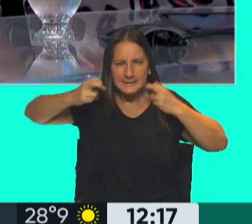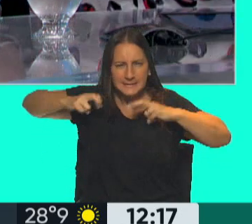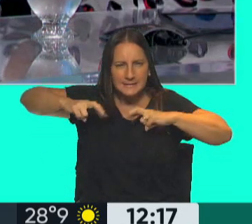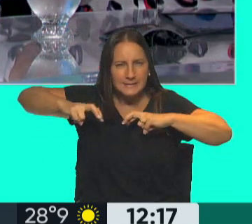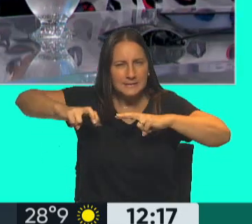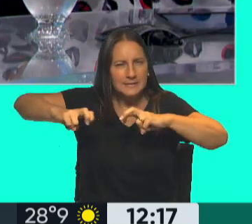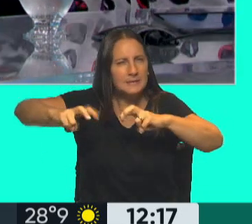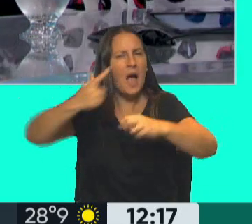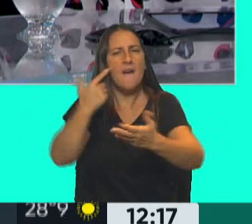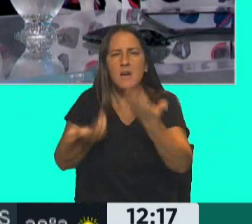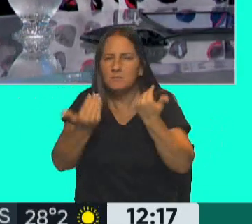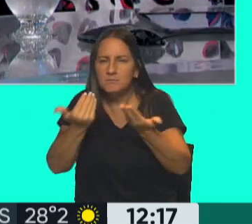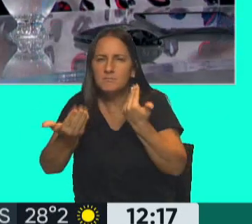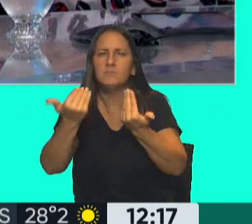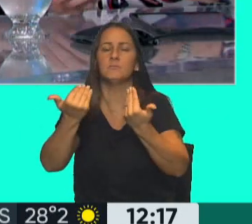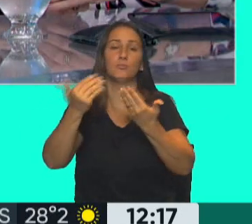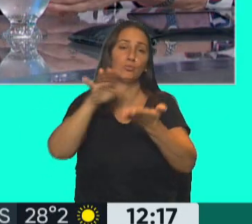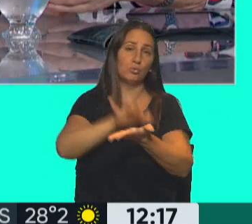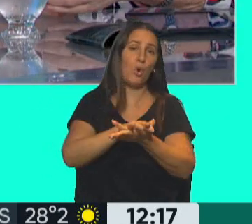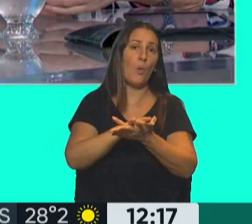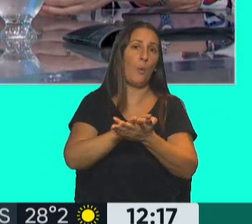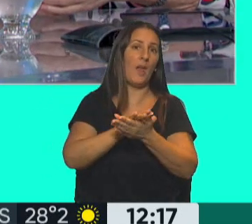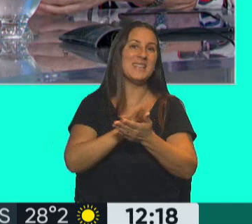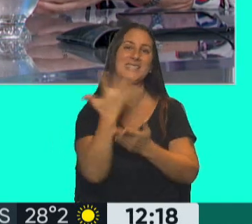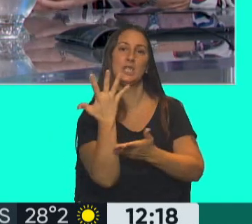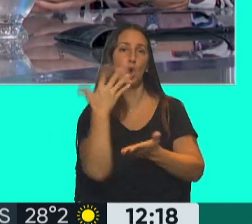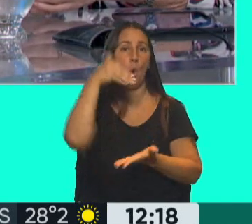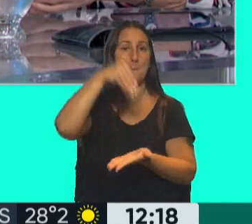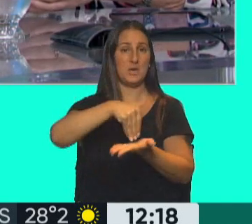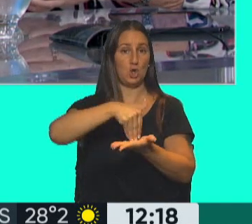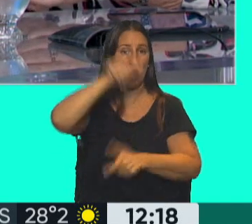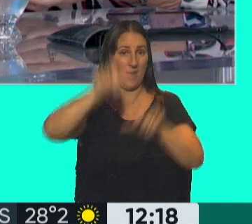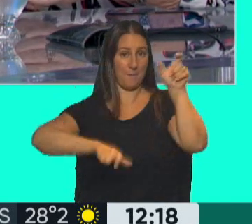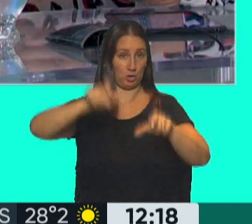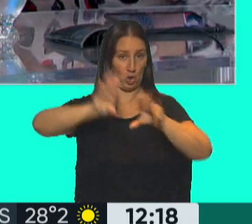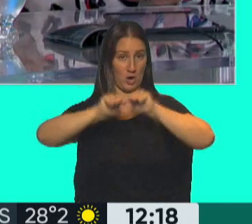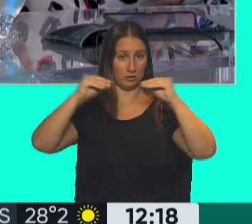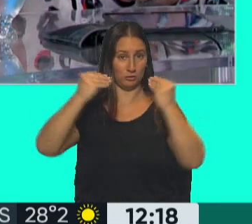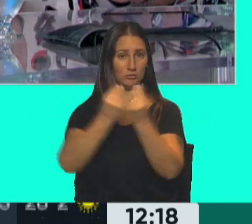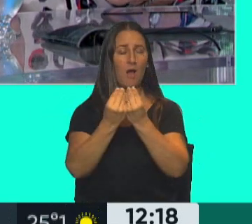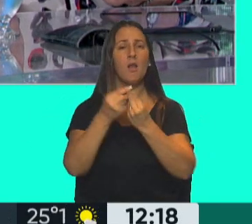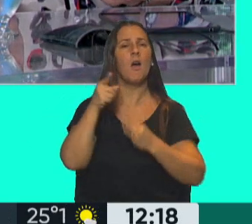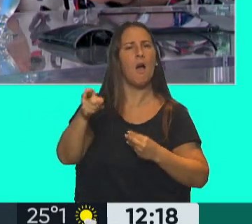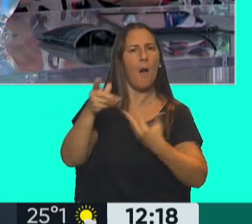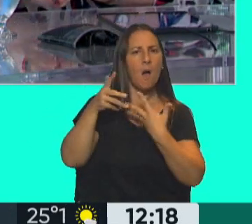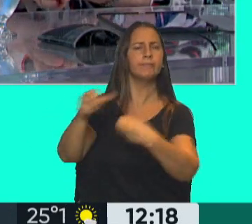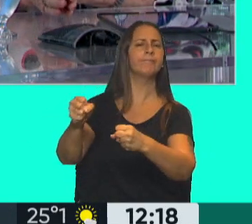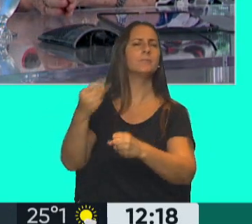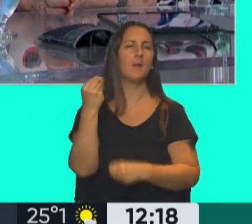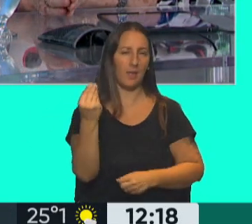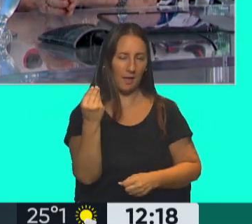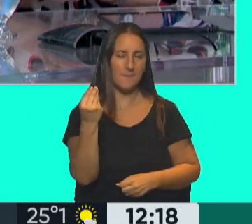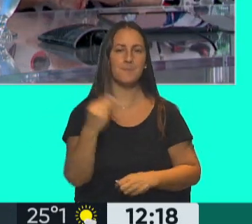que tuvieron, que se hicieron sobre un universo de 5 millones de personas. Y que encontraron que la